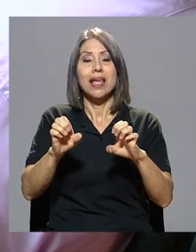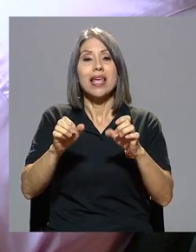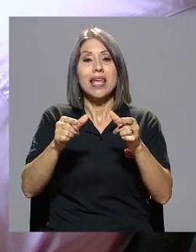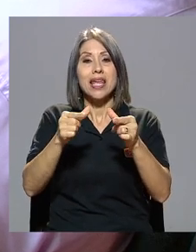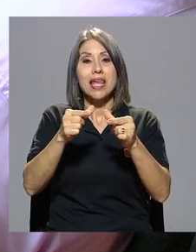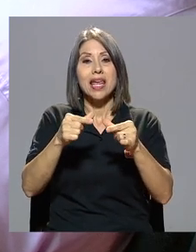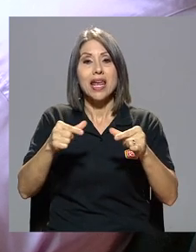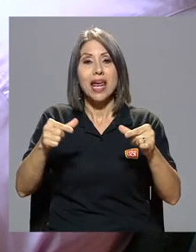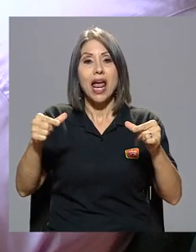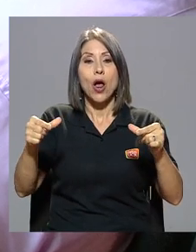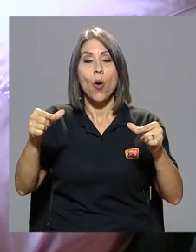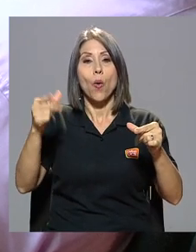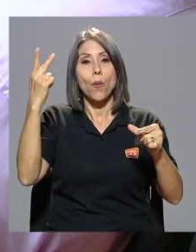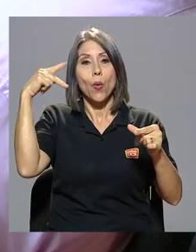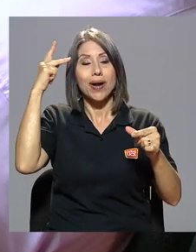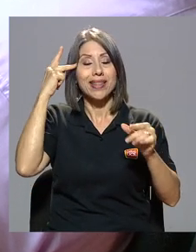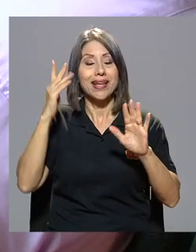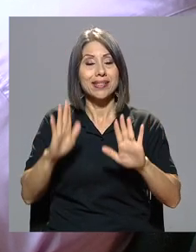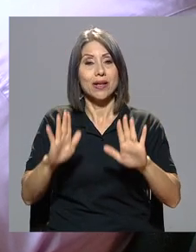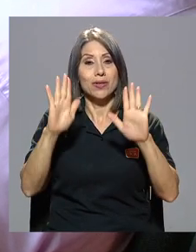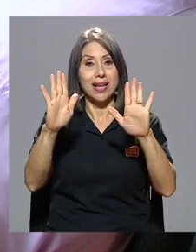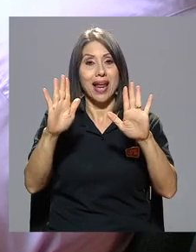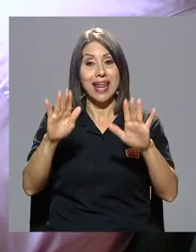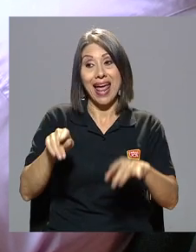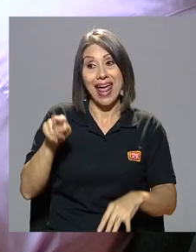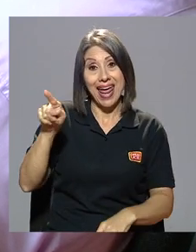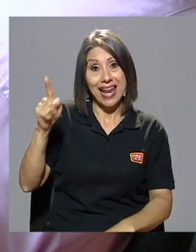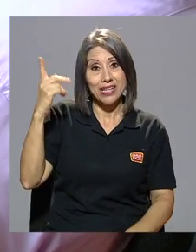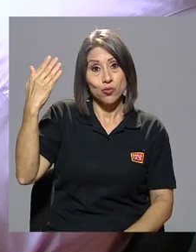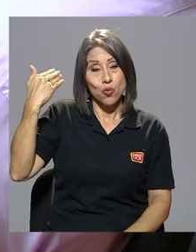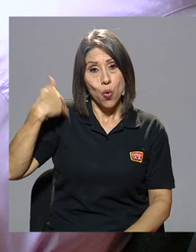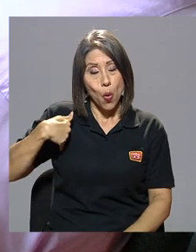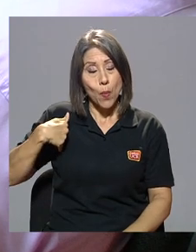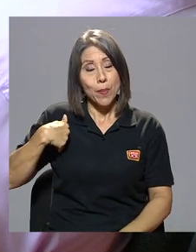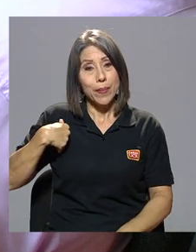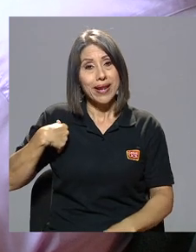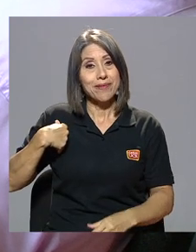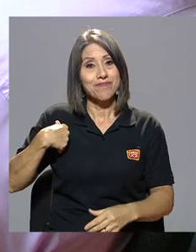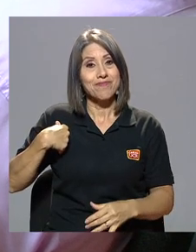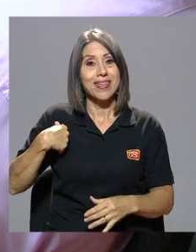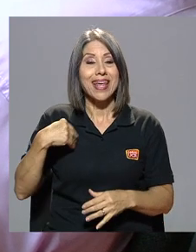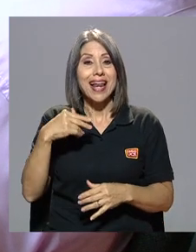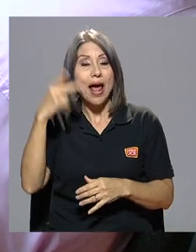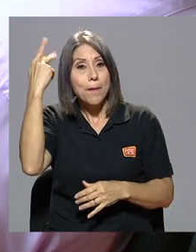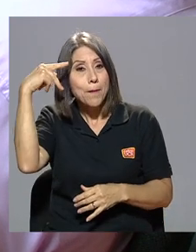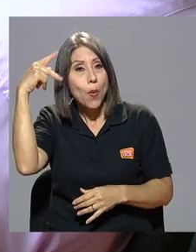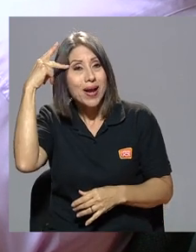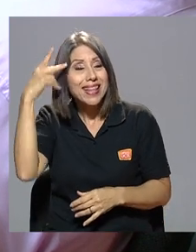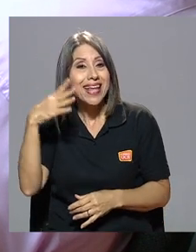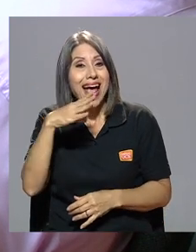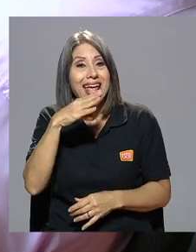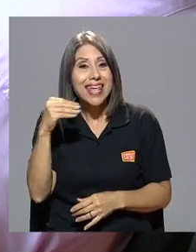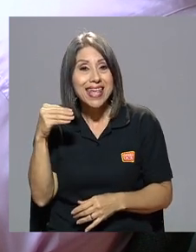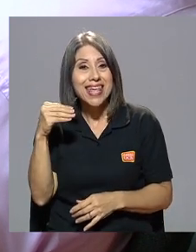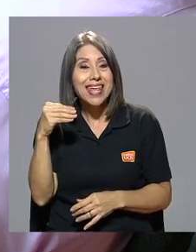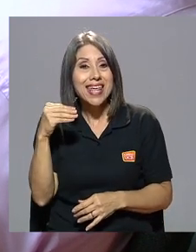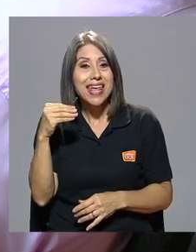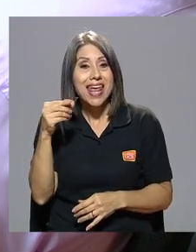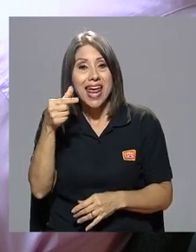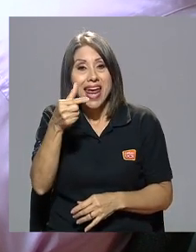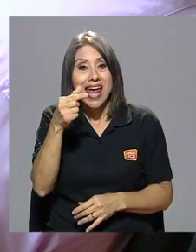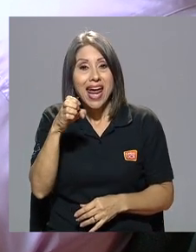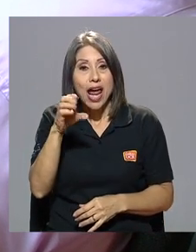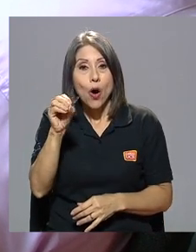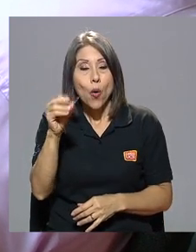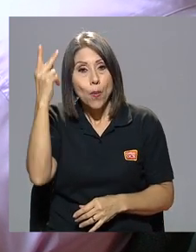y geopolítica extraordinaria él es un hombre que traía la política y la geopolítica esa visión